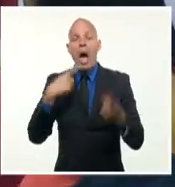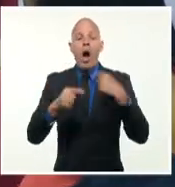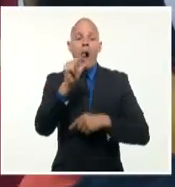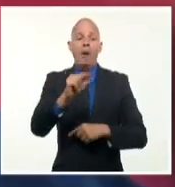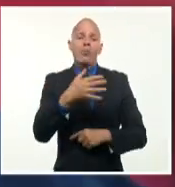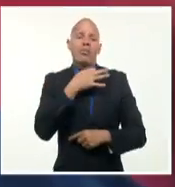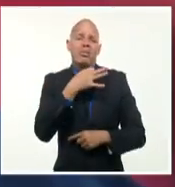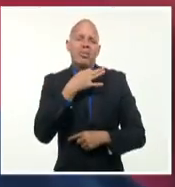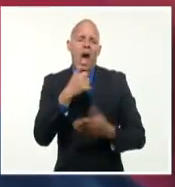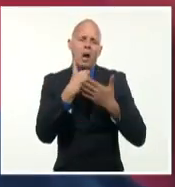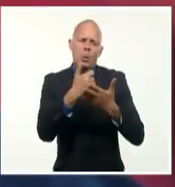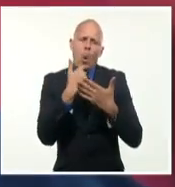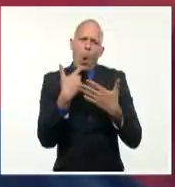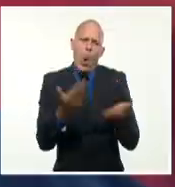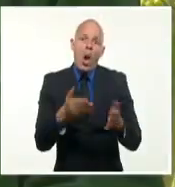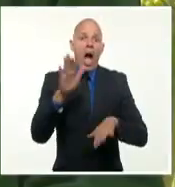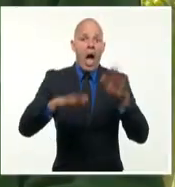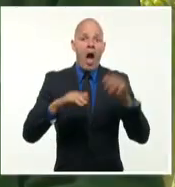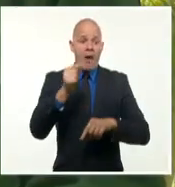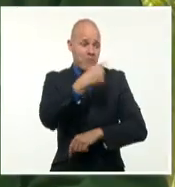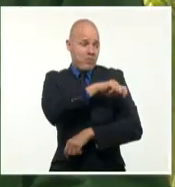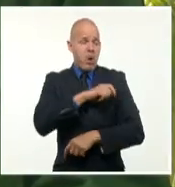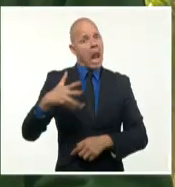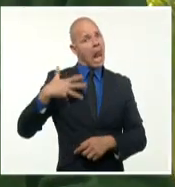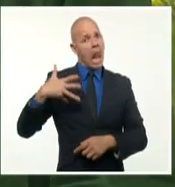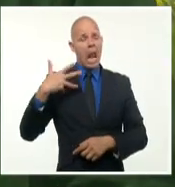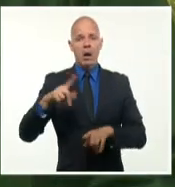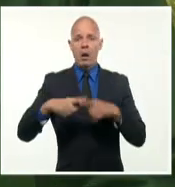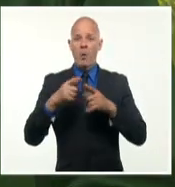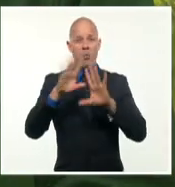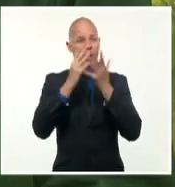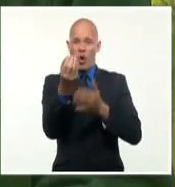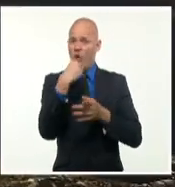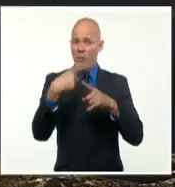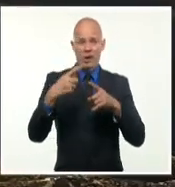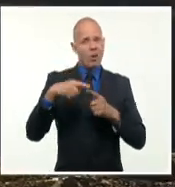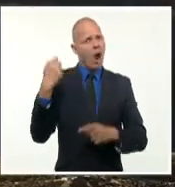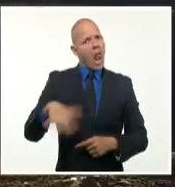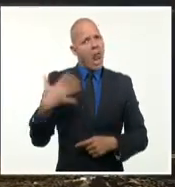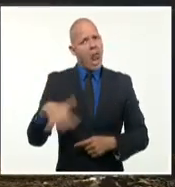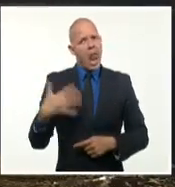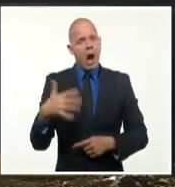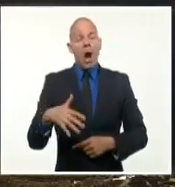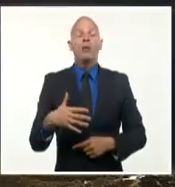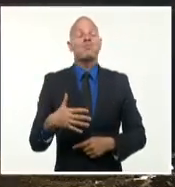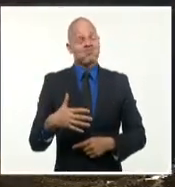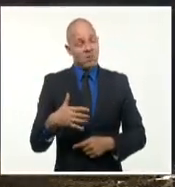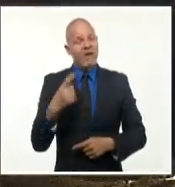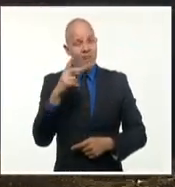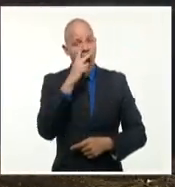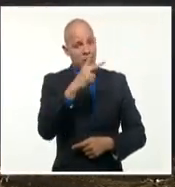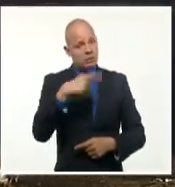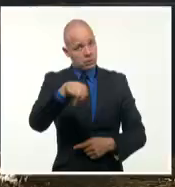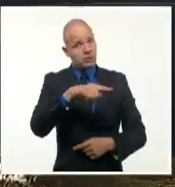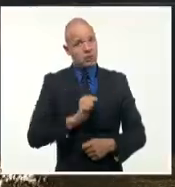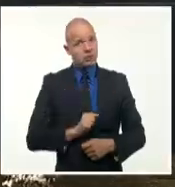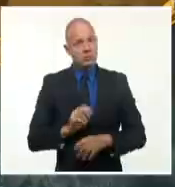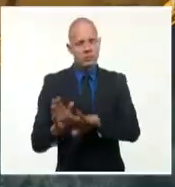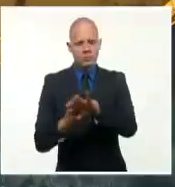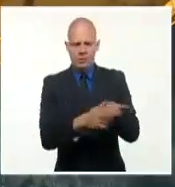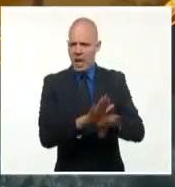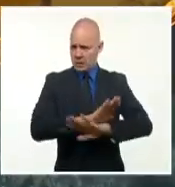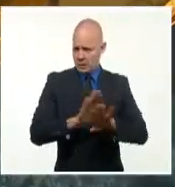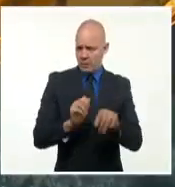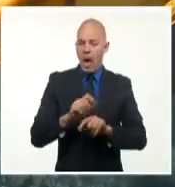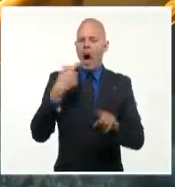abusivos, las quejas de la población y las preocupaciones de los trabajadores. En la reunión de trabajo se evaluaron las acciones para asegurar